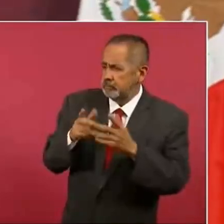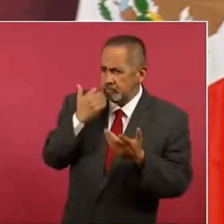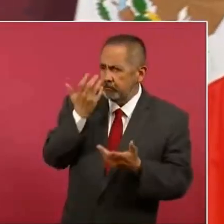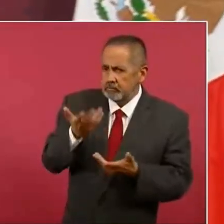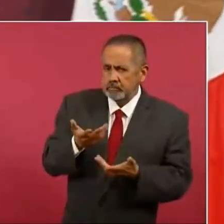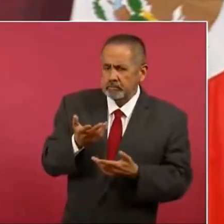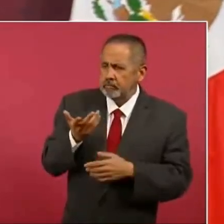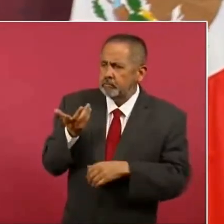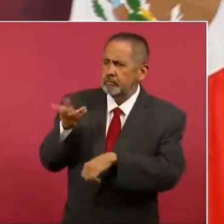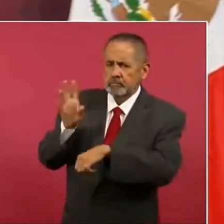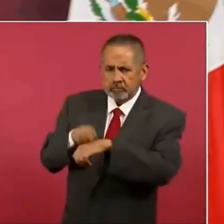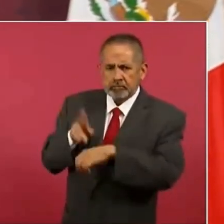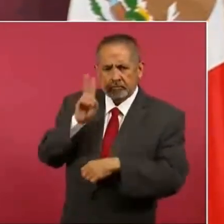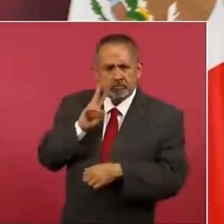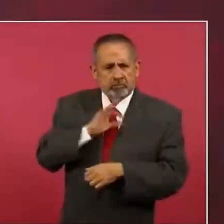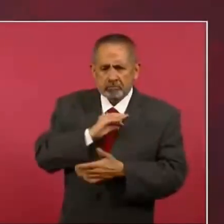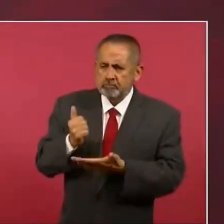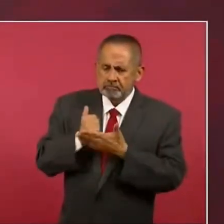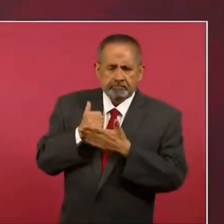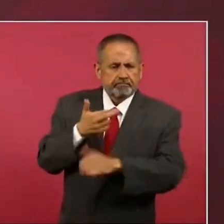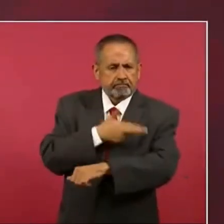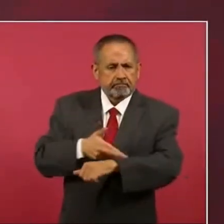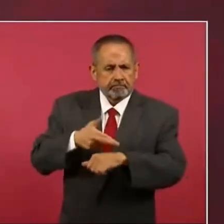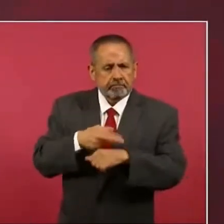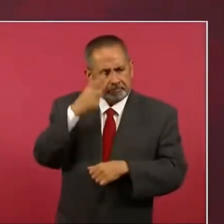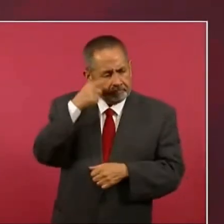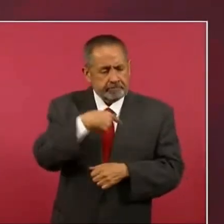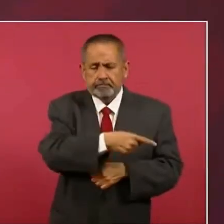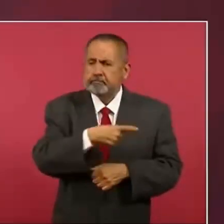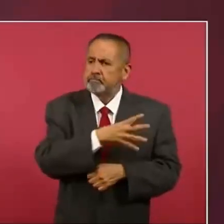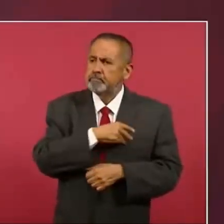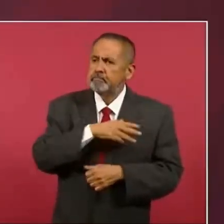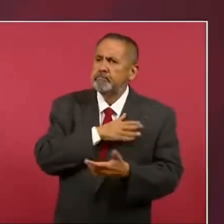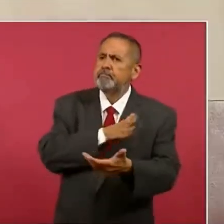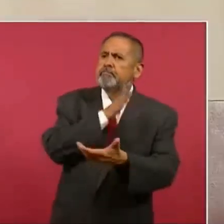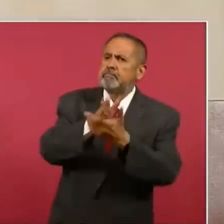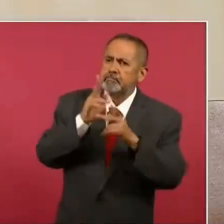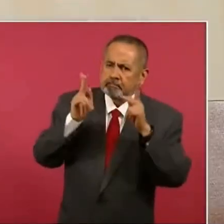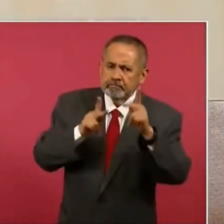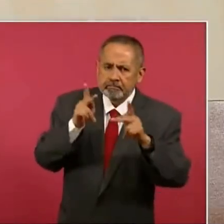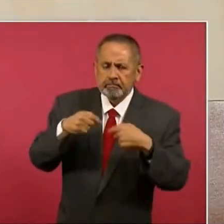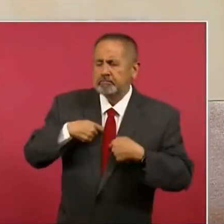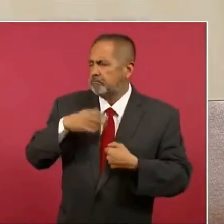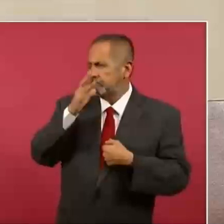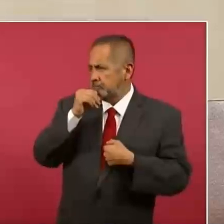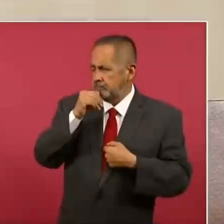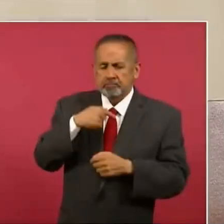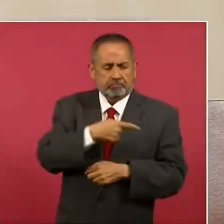pedir, a ver si usted nos ayuda, para que vayan ellas. Yo ya no puedo ir a verlo.